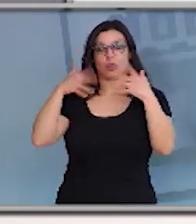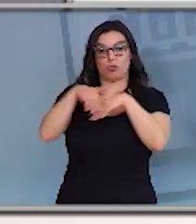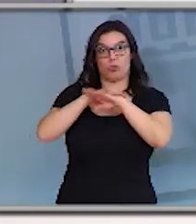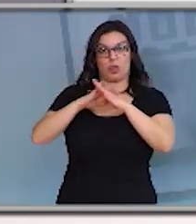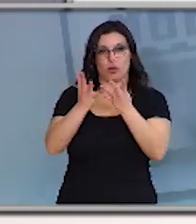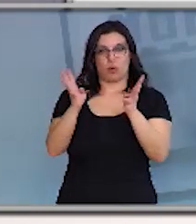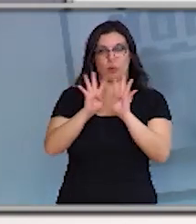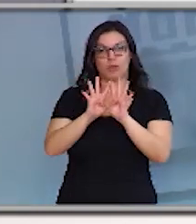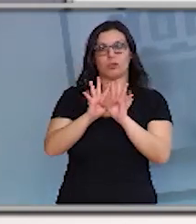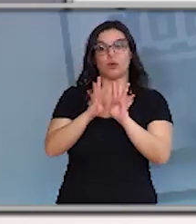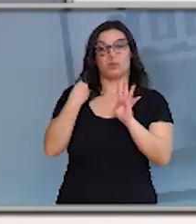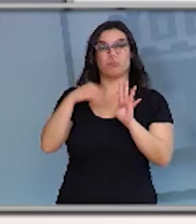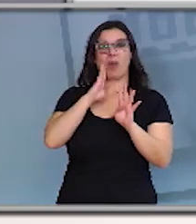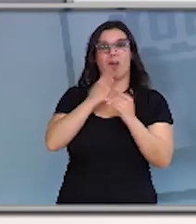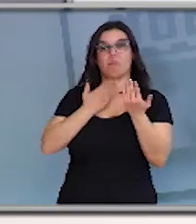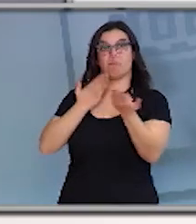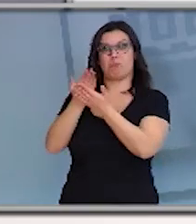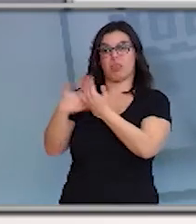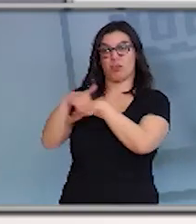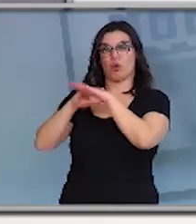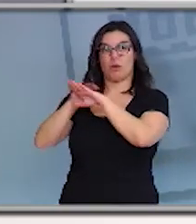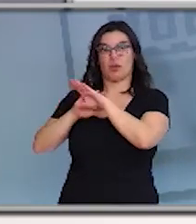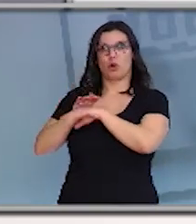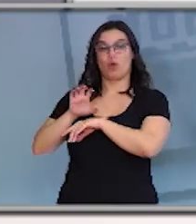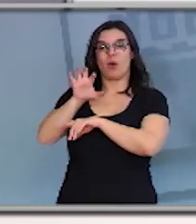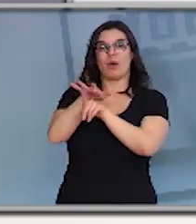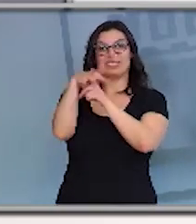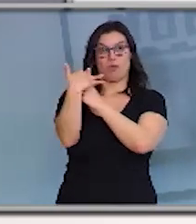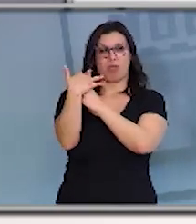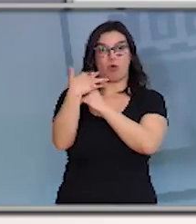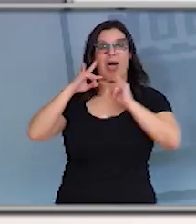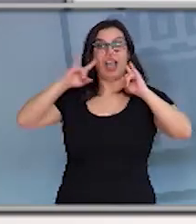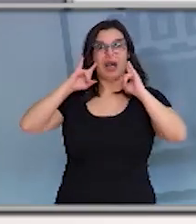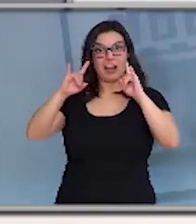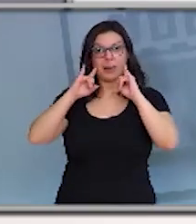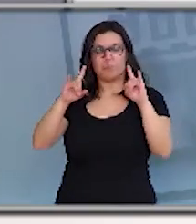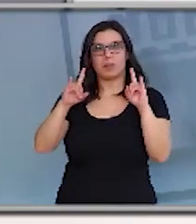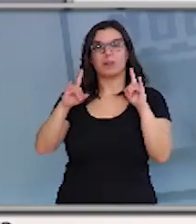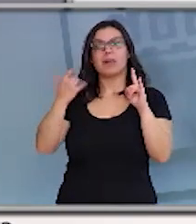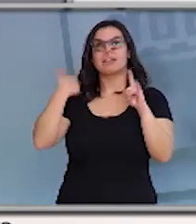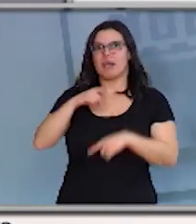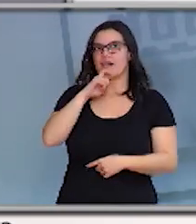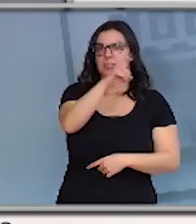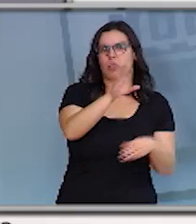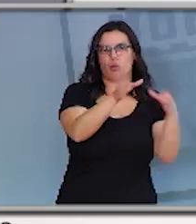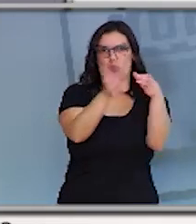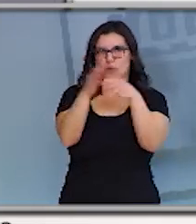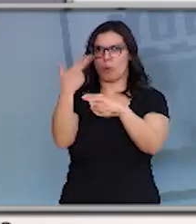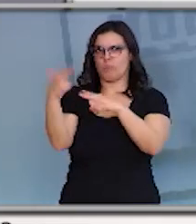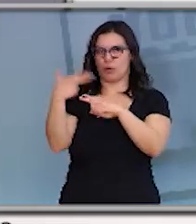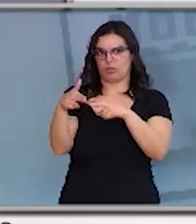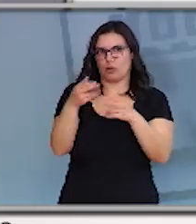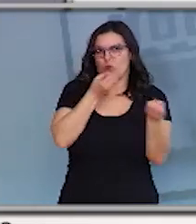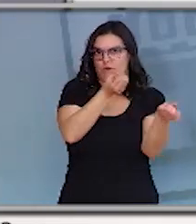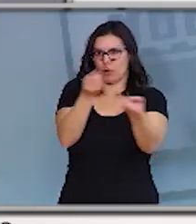de solicitud al Gobierno de la Nación del Estado de Alarma, se ha informado a las principales fuerzas políticas de las